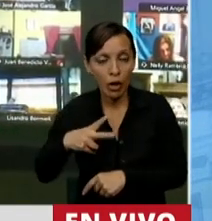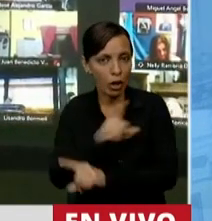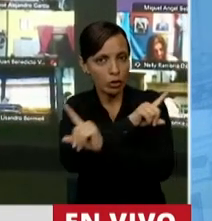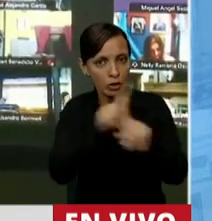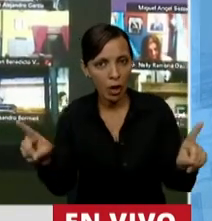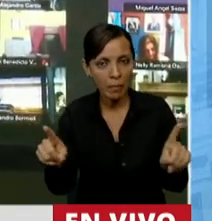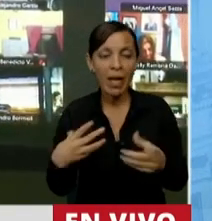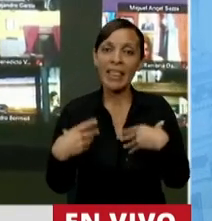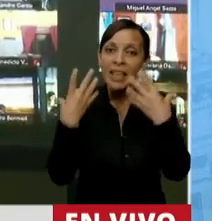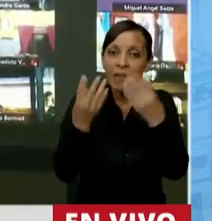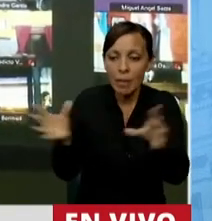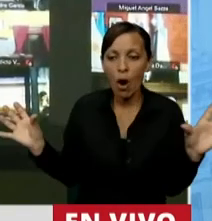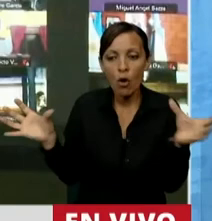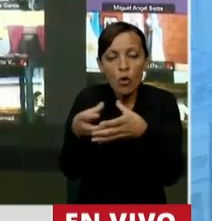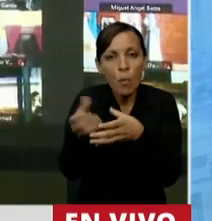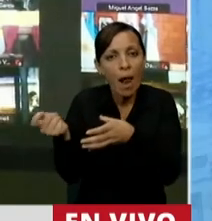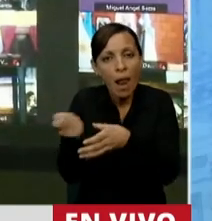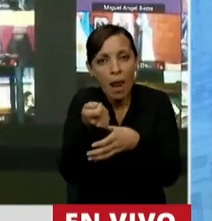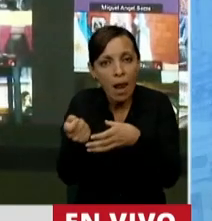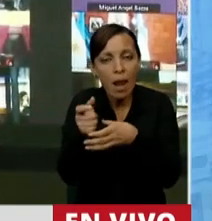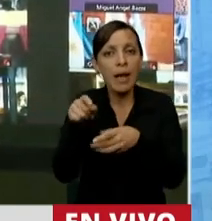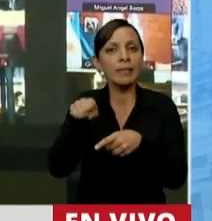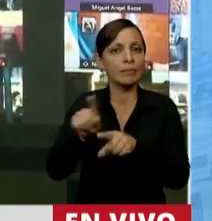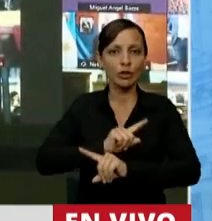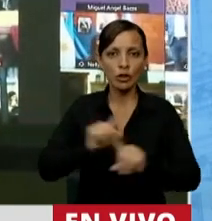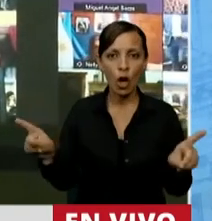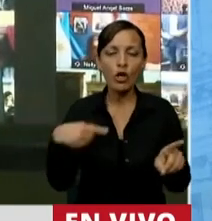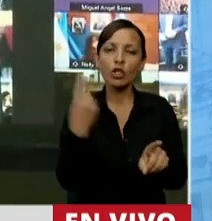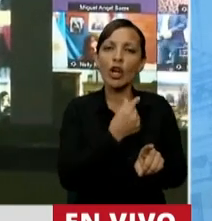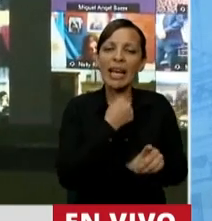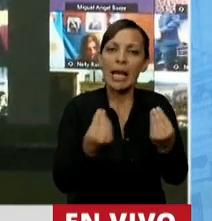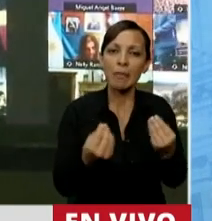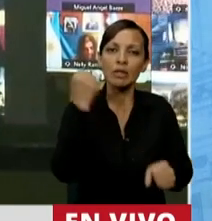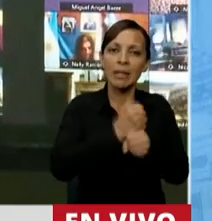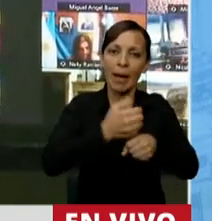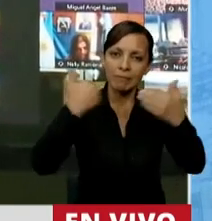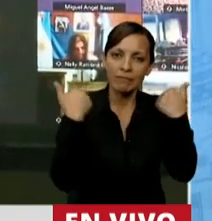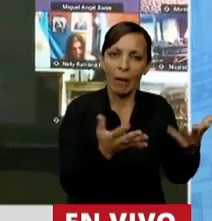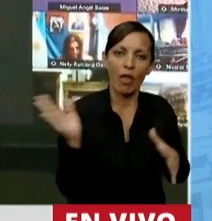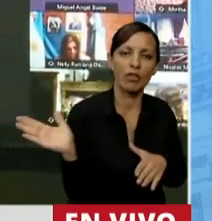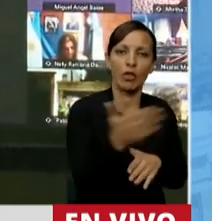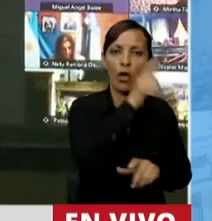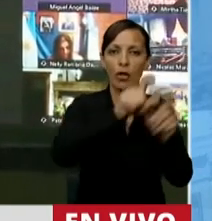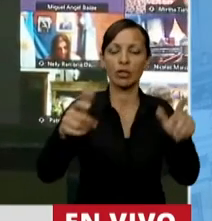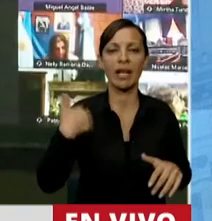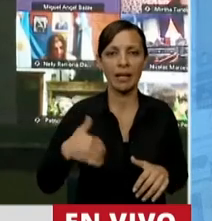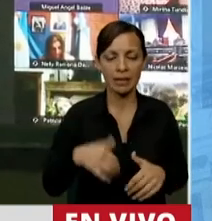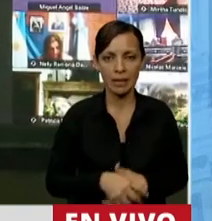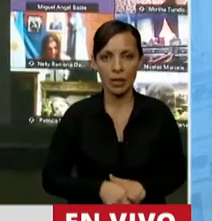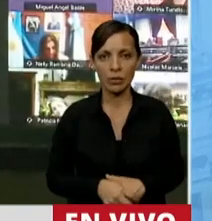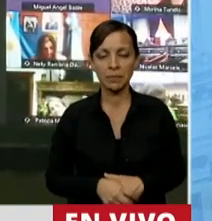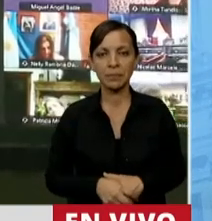no defendemos a un segmento de la población. Lo que intentamos hacer es trabajar por el bienestar de todos los argentinos.